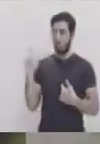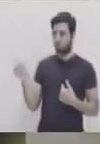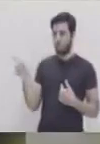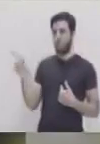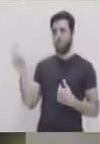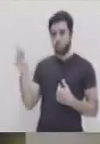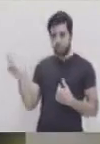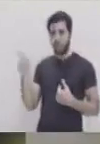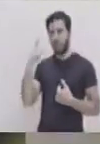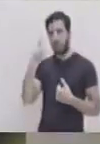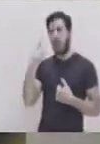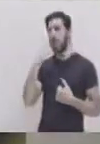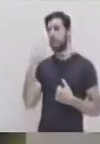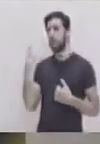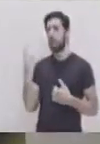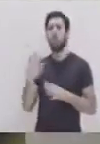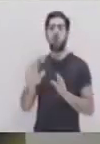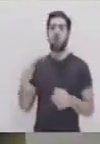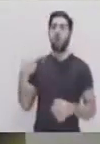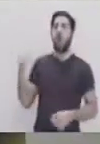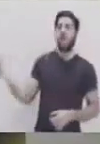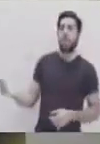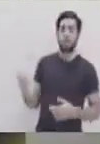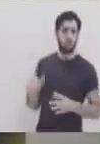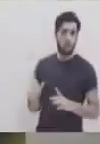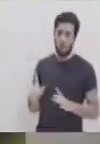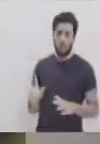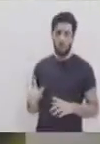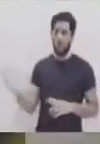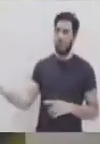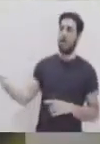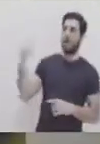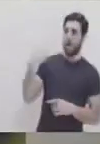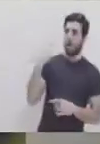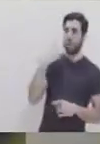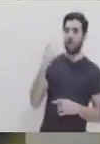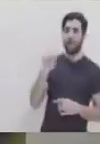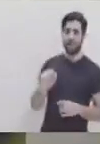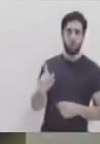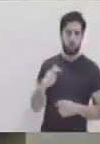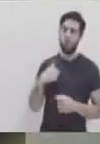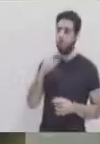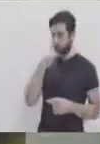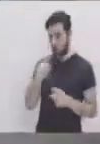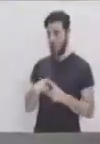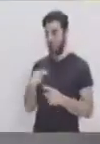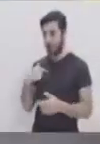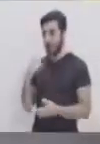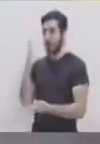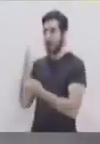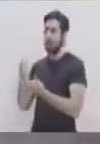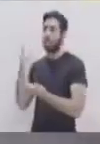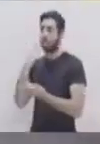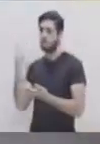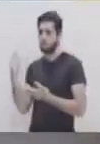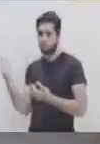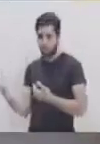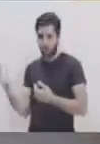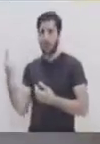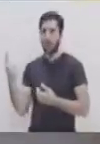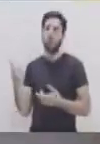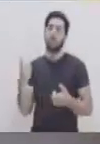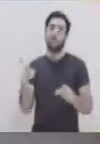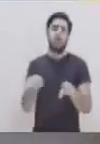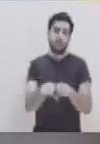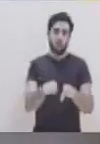ser parte yo, el que busque a esa persona, no solo esperar a que la otra persona me busque a mí. Hablamos de